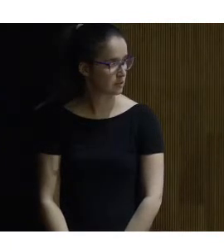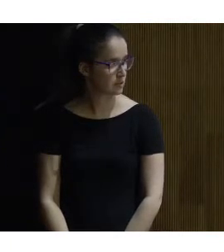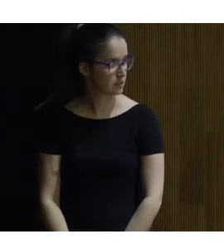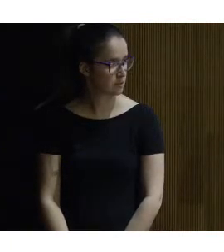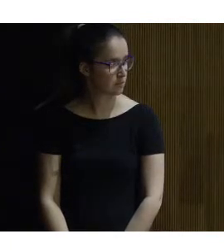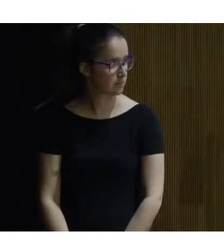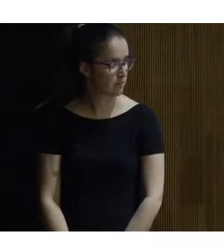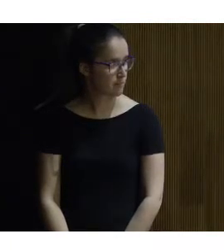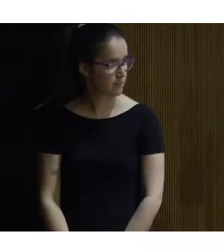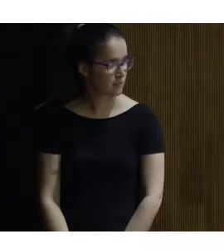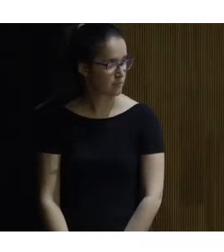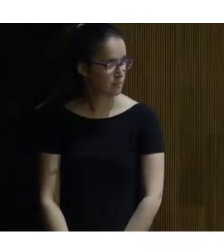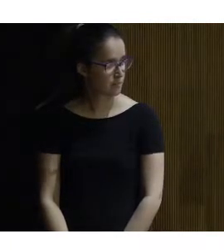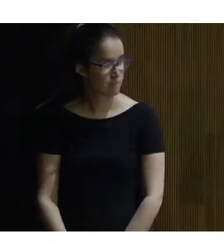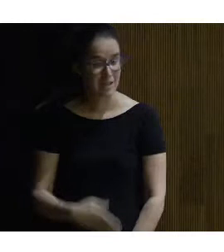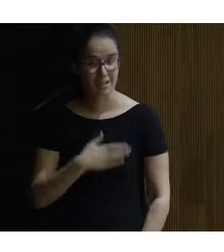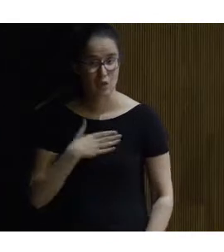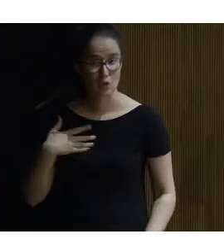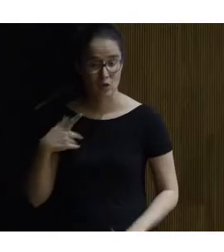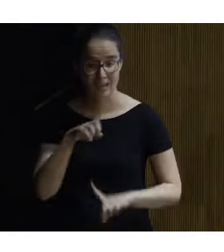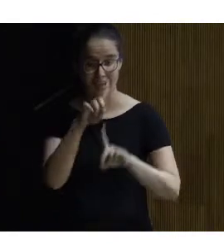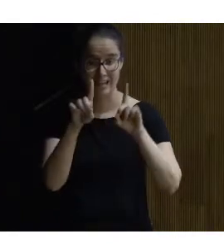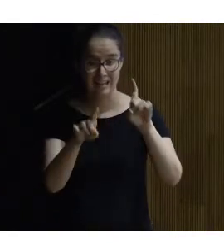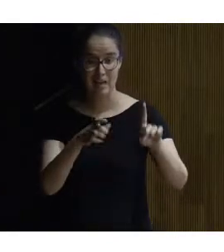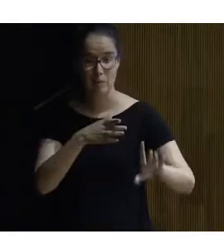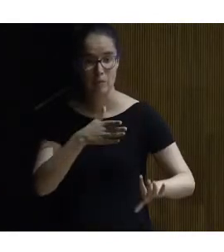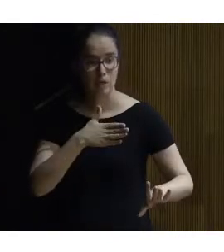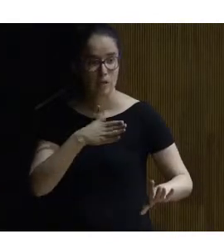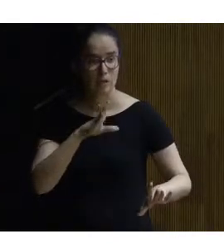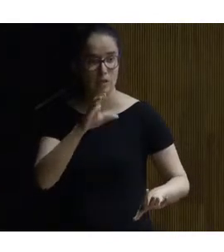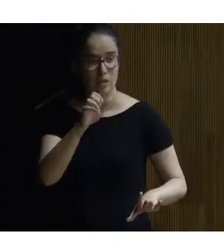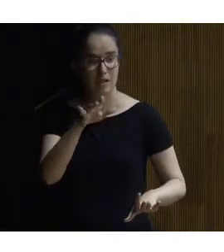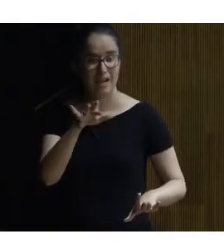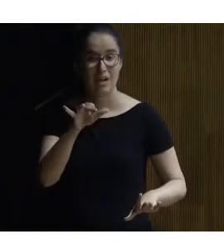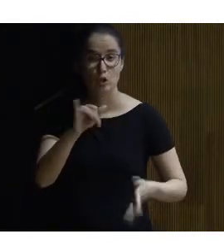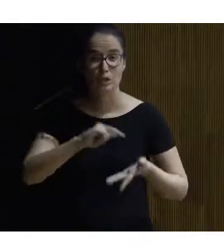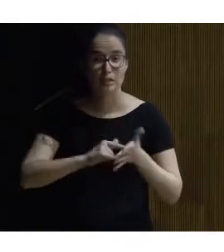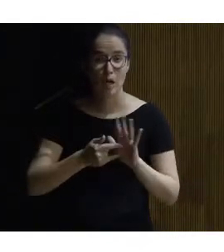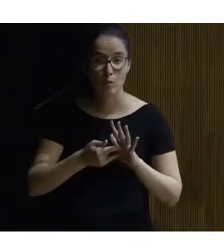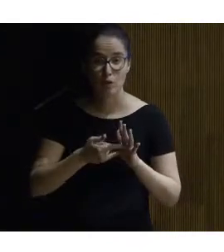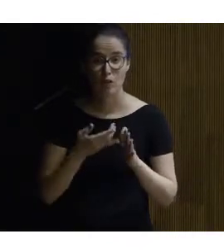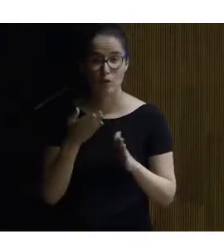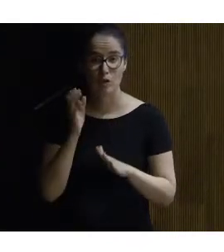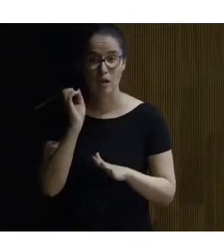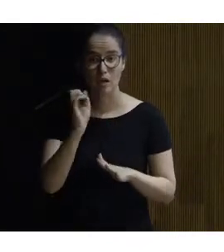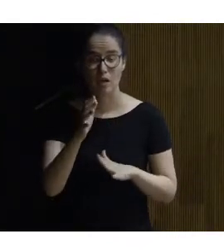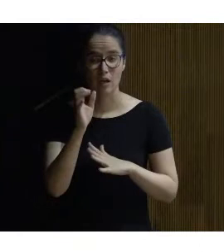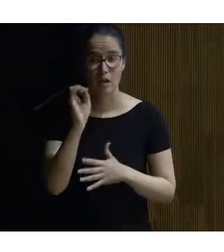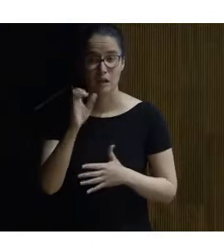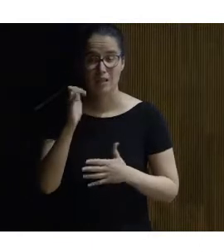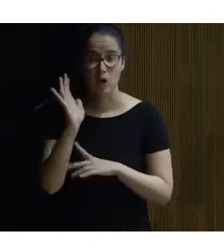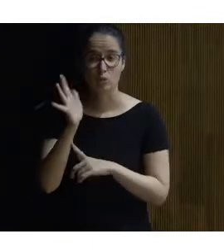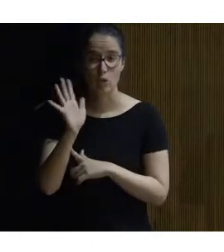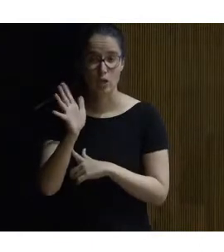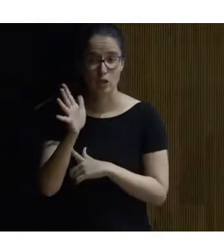yo quería preguntarle a Carlos el proyecto este que nos ha expuesto de los